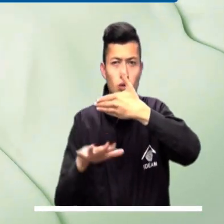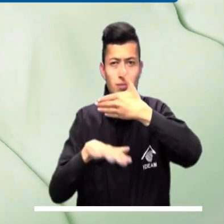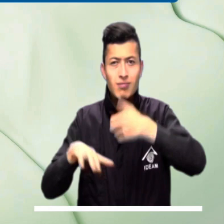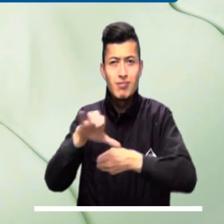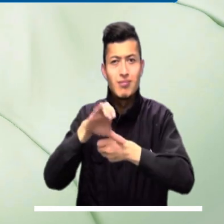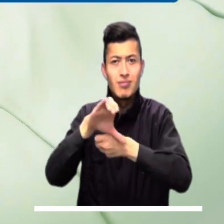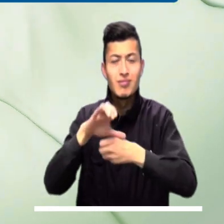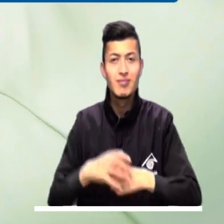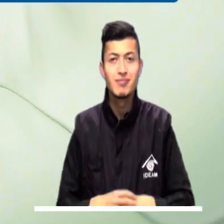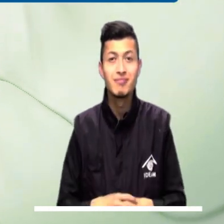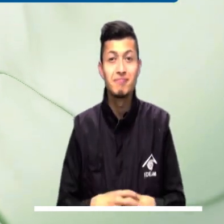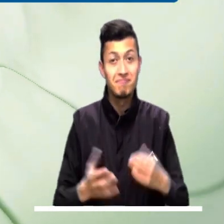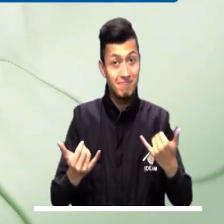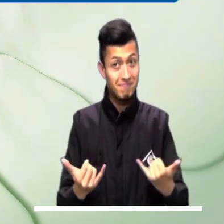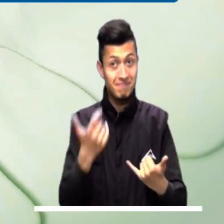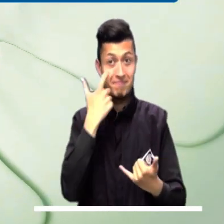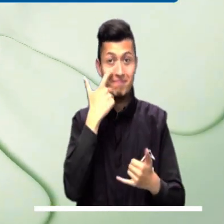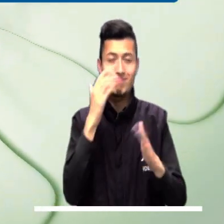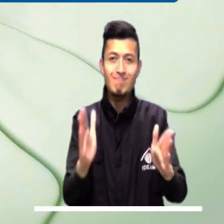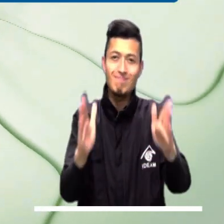centro, occidente y sur de la ciudad.